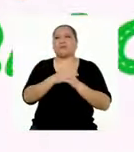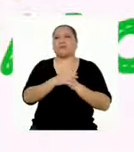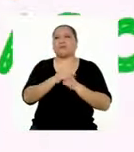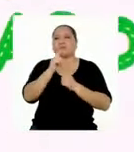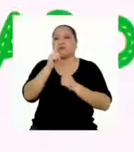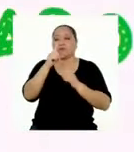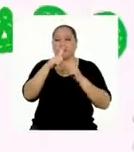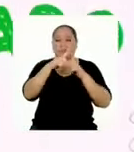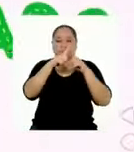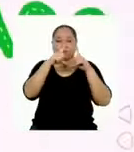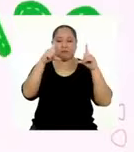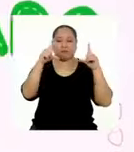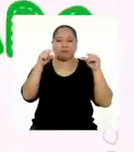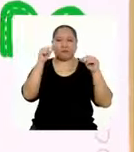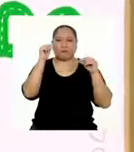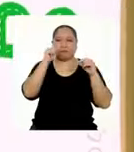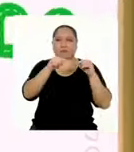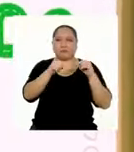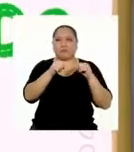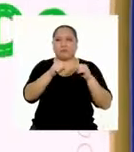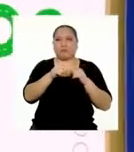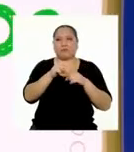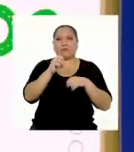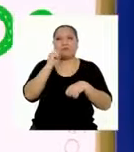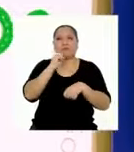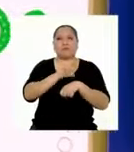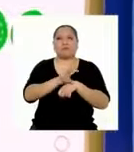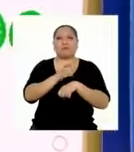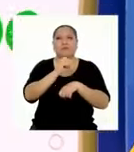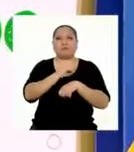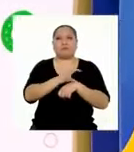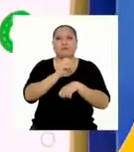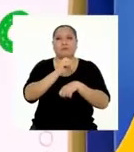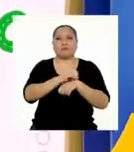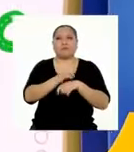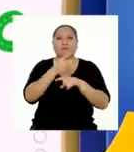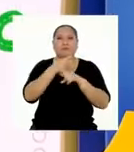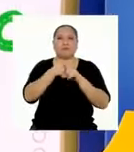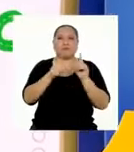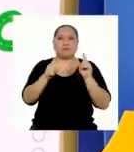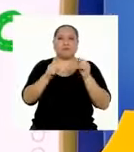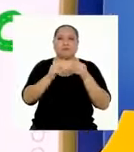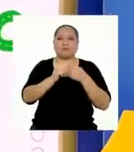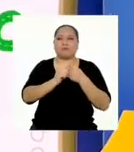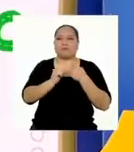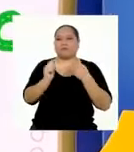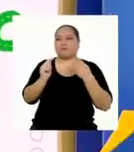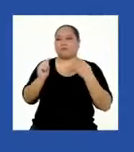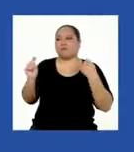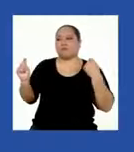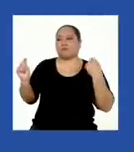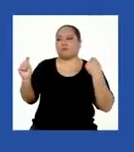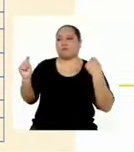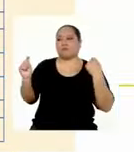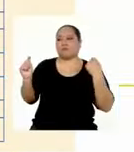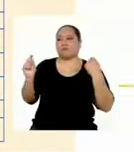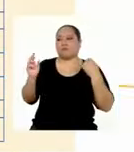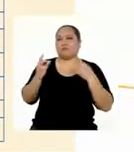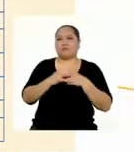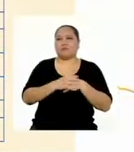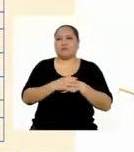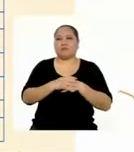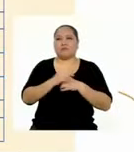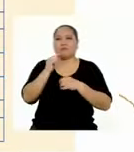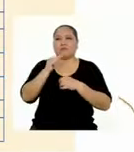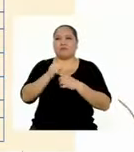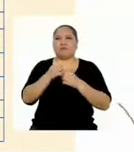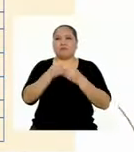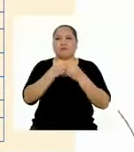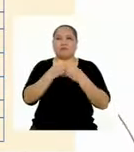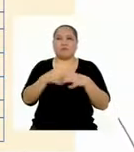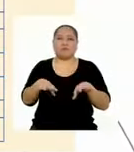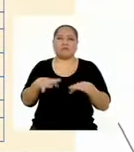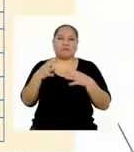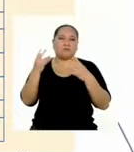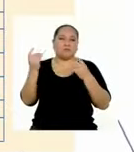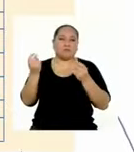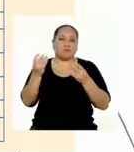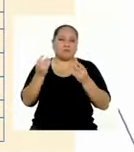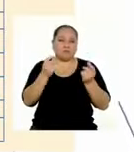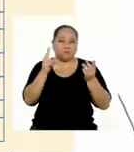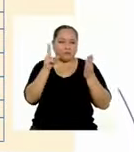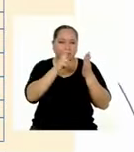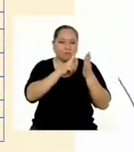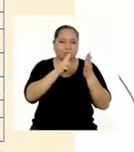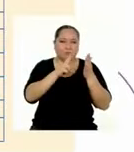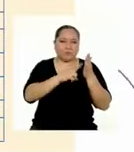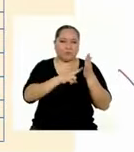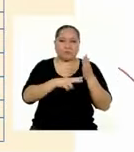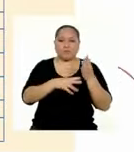hay un párrafo que se supone que es una recomendación, pero es más extenso que la introducción. Eso hace que pierda agilidad la